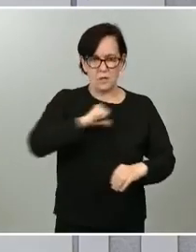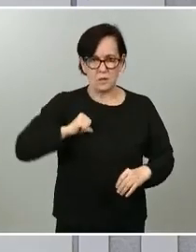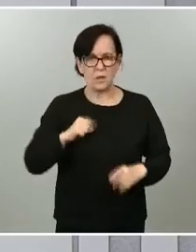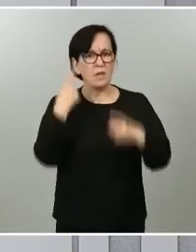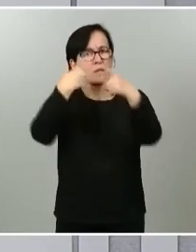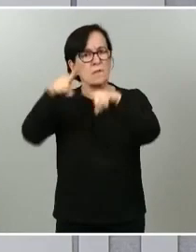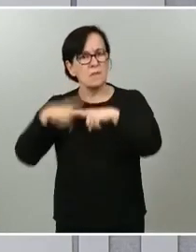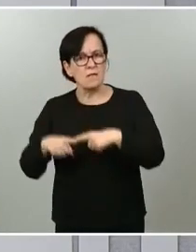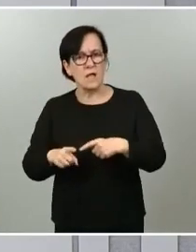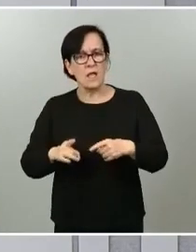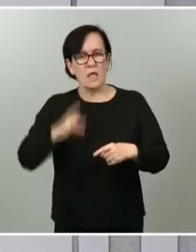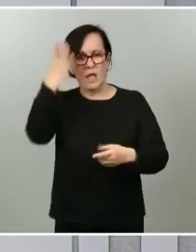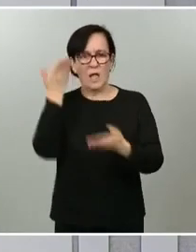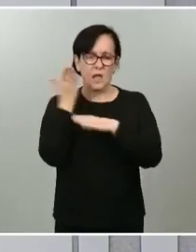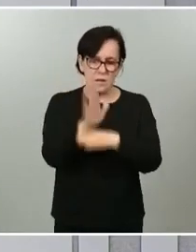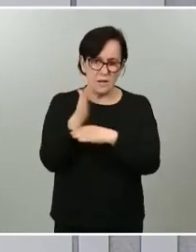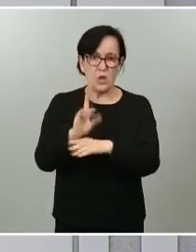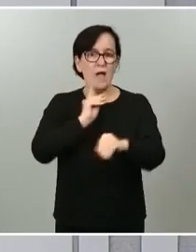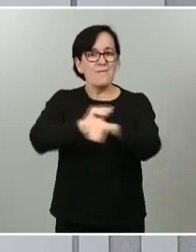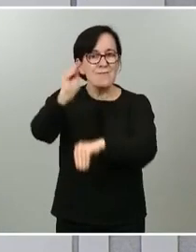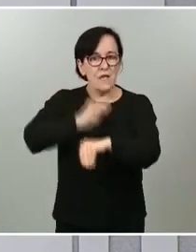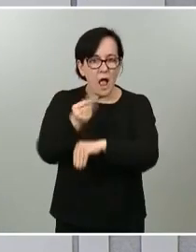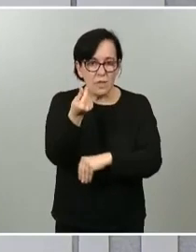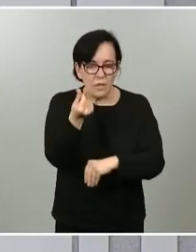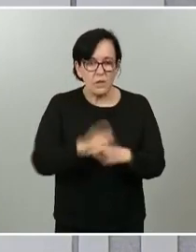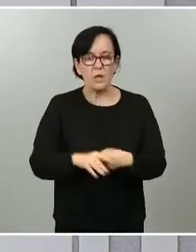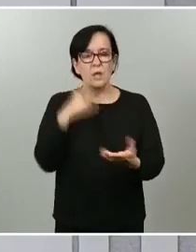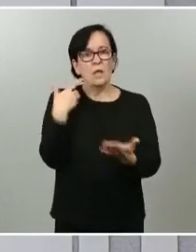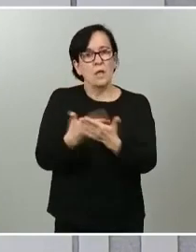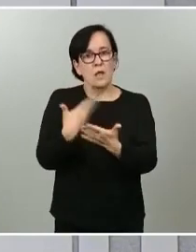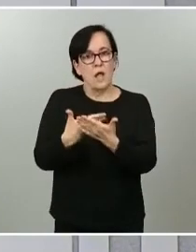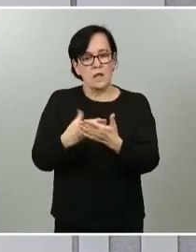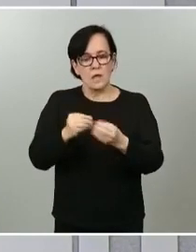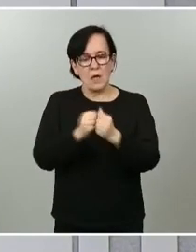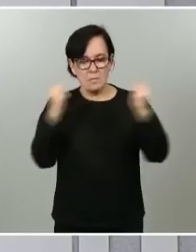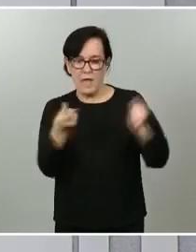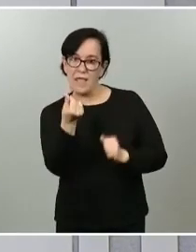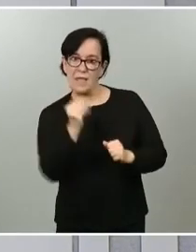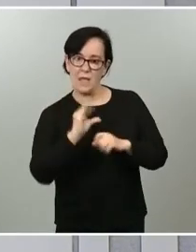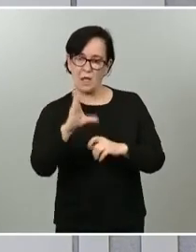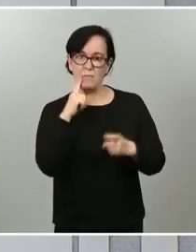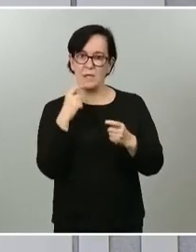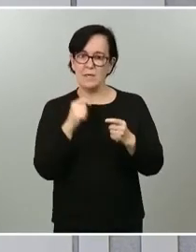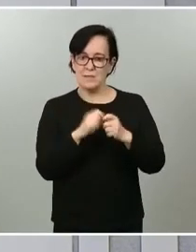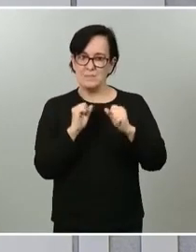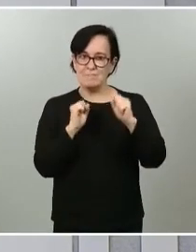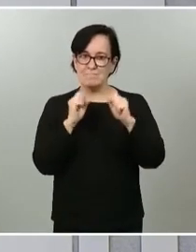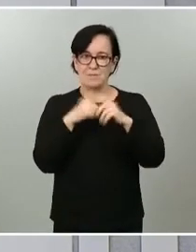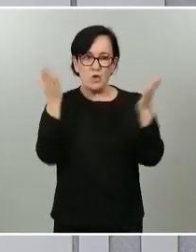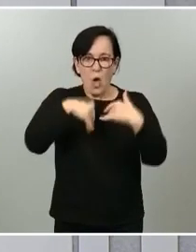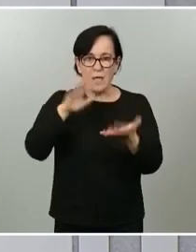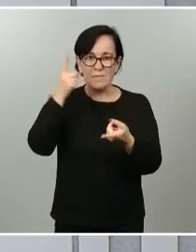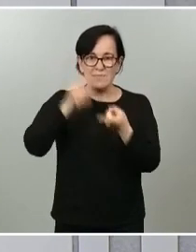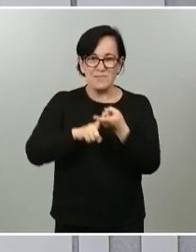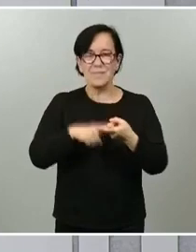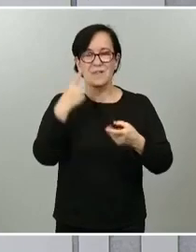iniciativas relacionadas con la financiación, la garantía de liquidez para evitar tensiones de tesorería o la aportación de fondos